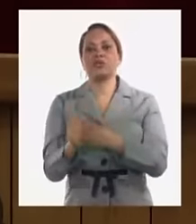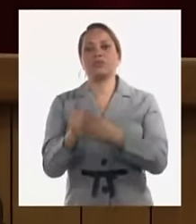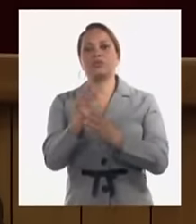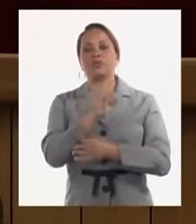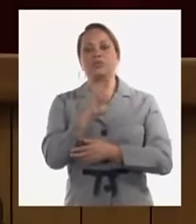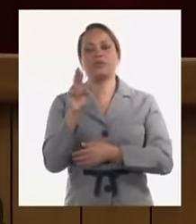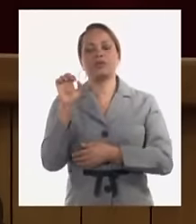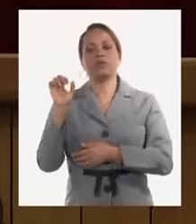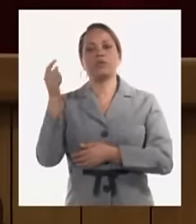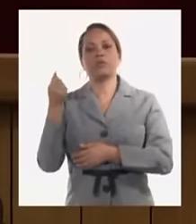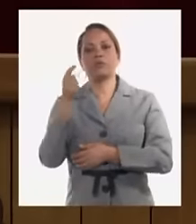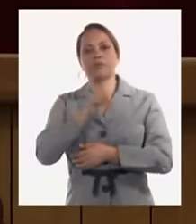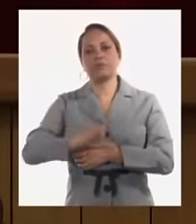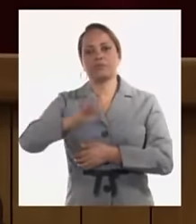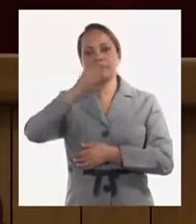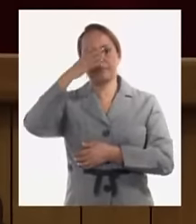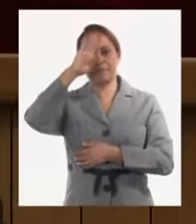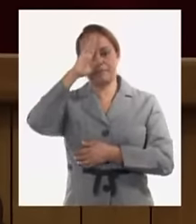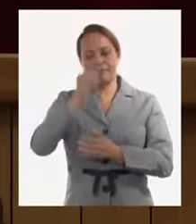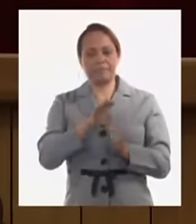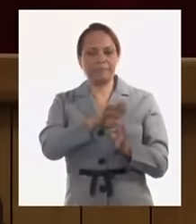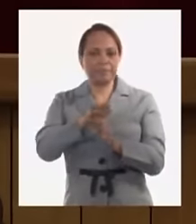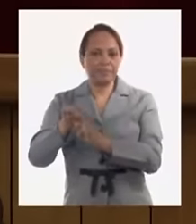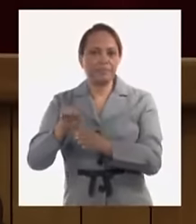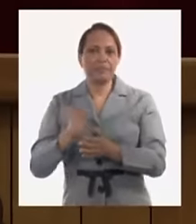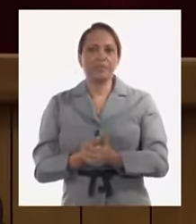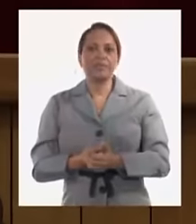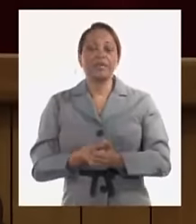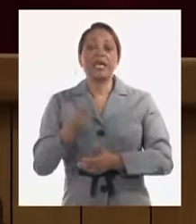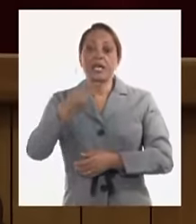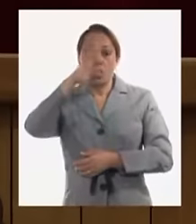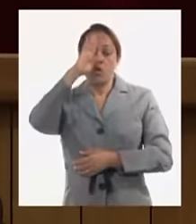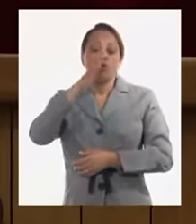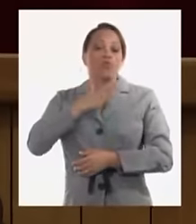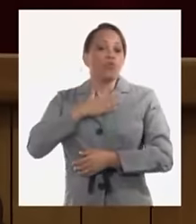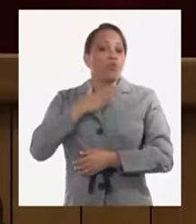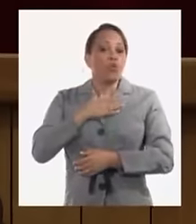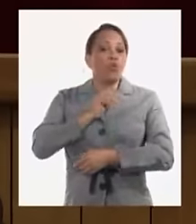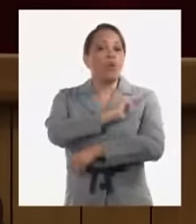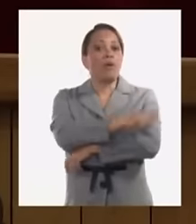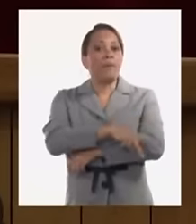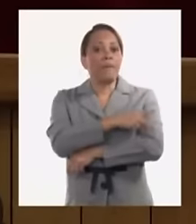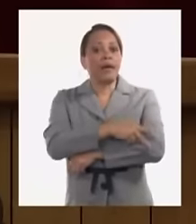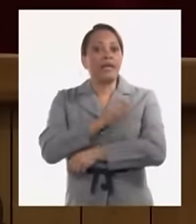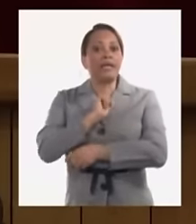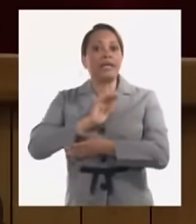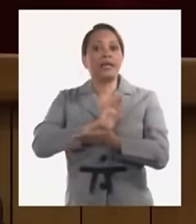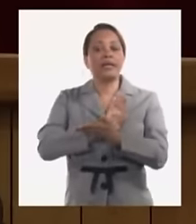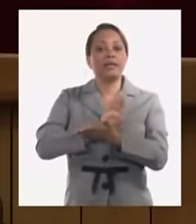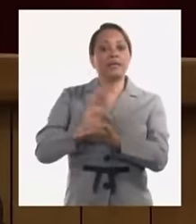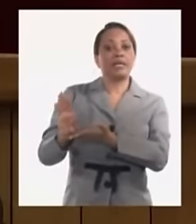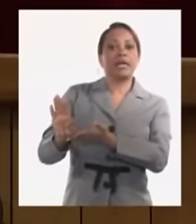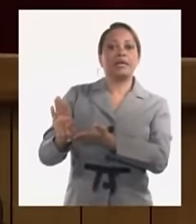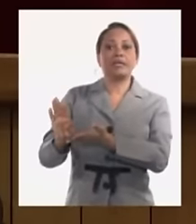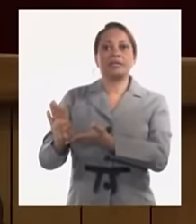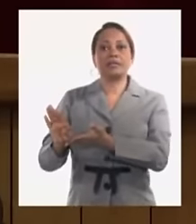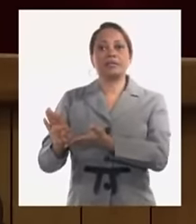económica y social del país por otra parte aunque este es un país que abolió toda